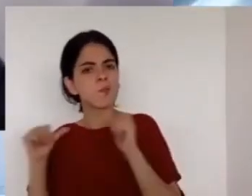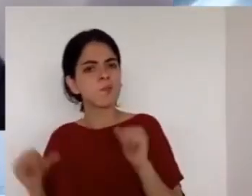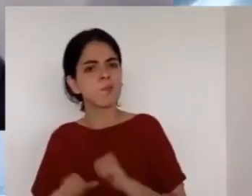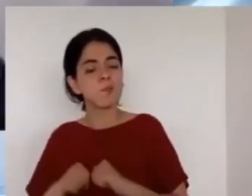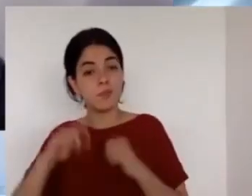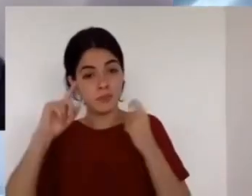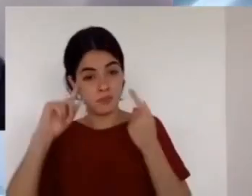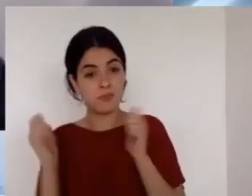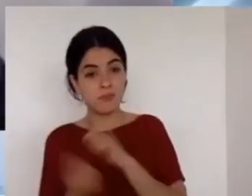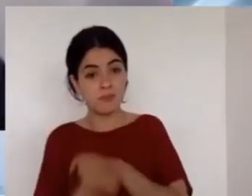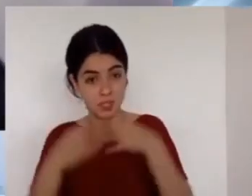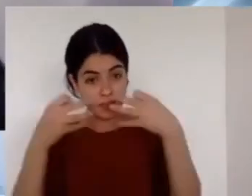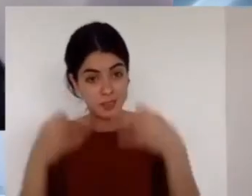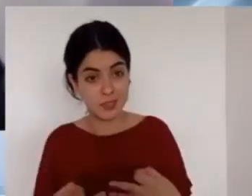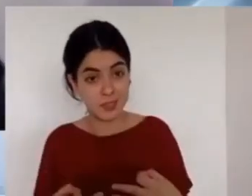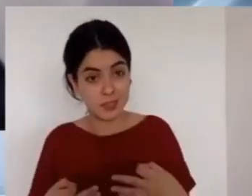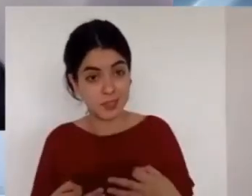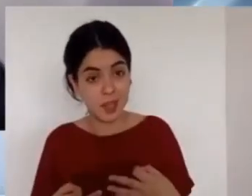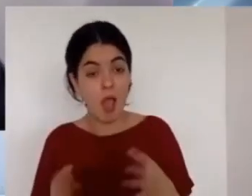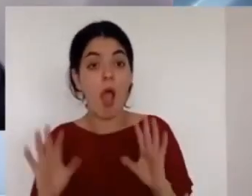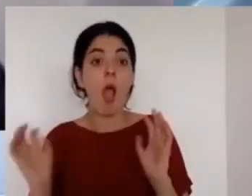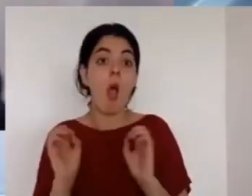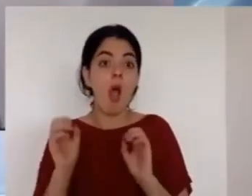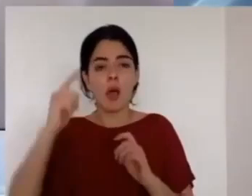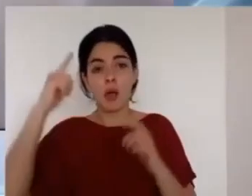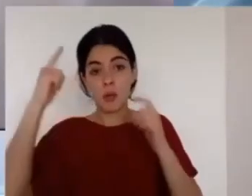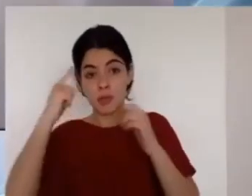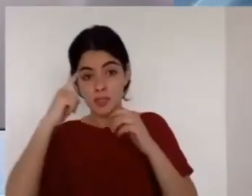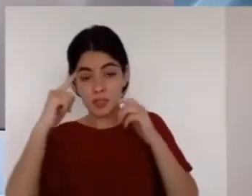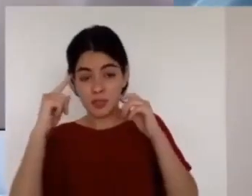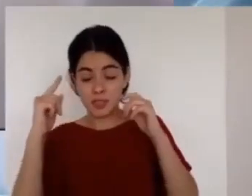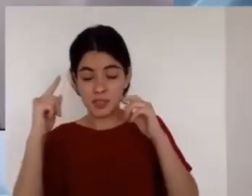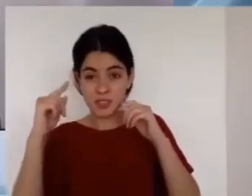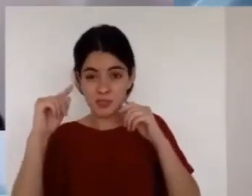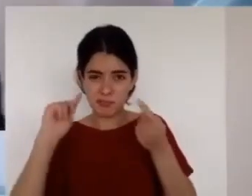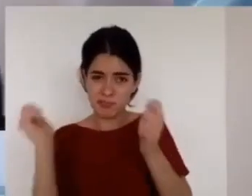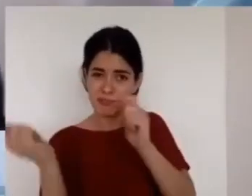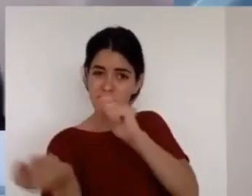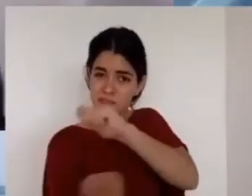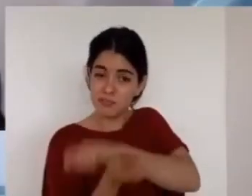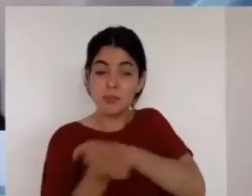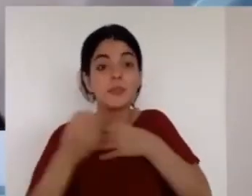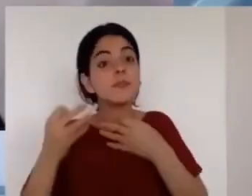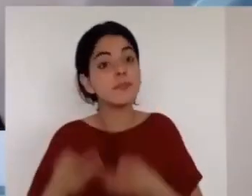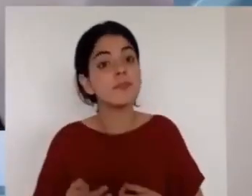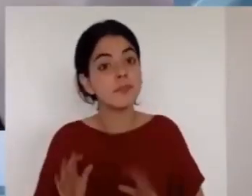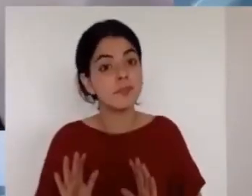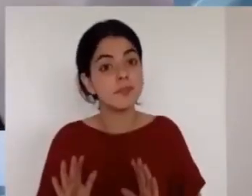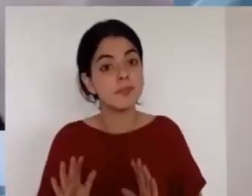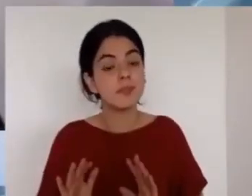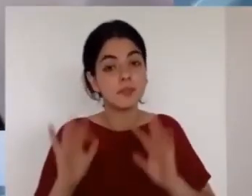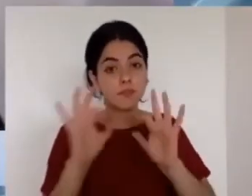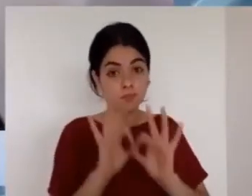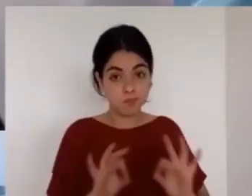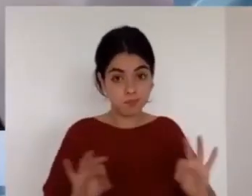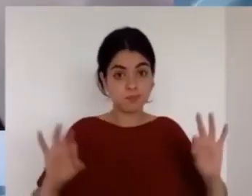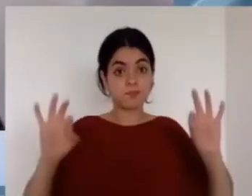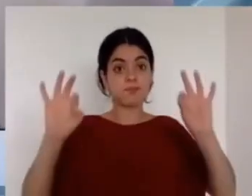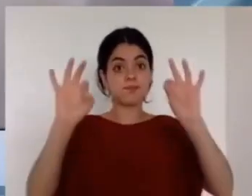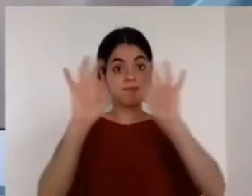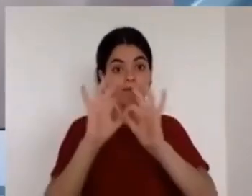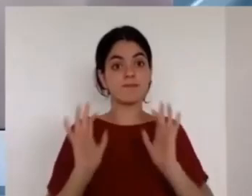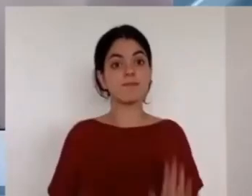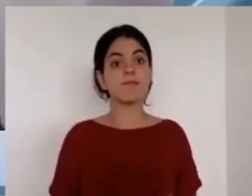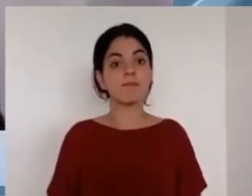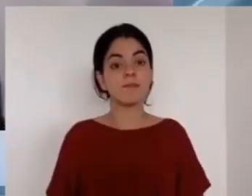nos cuesta entender la diferencia porque mientras lo uno tiene que ver con el cambio de manera de